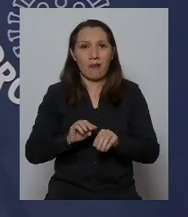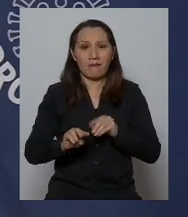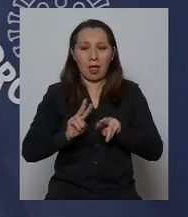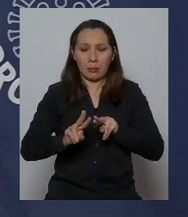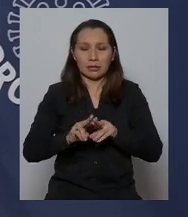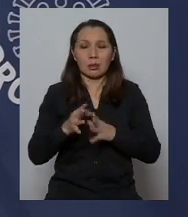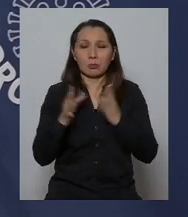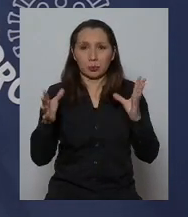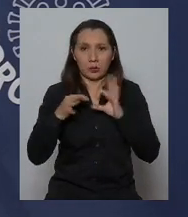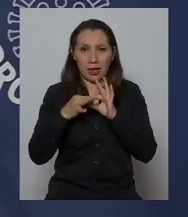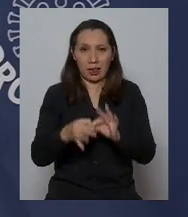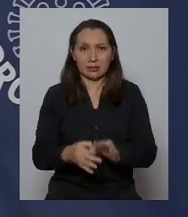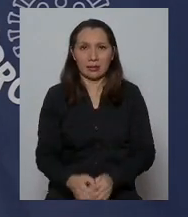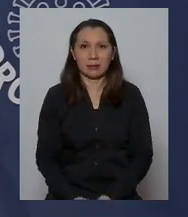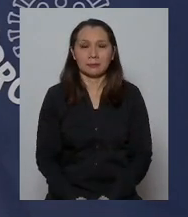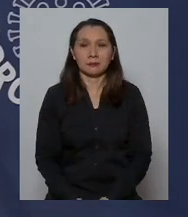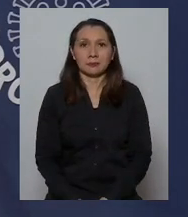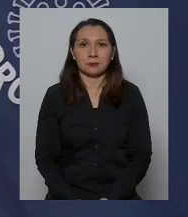muchas gracias